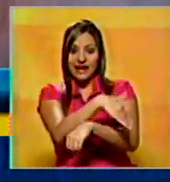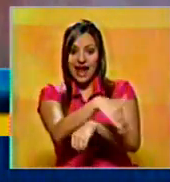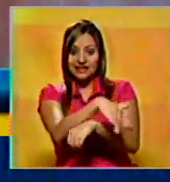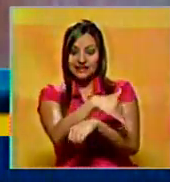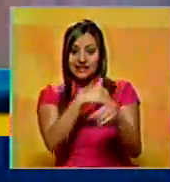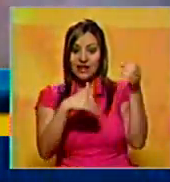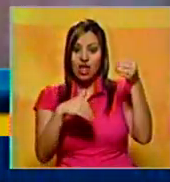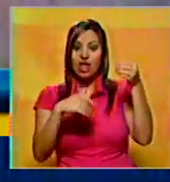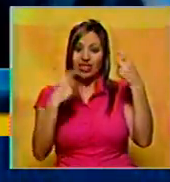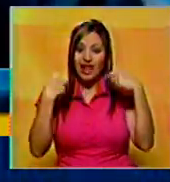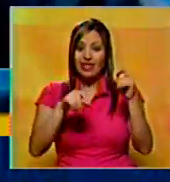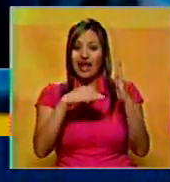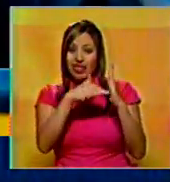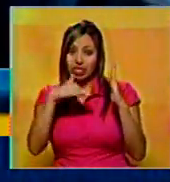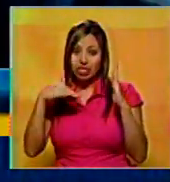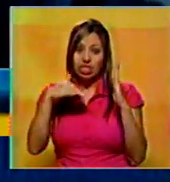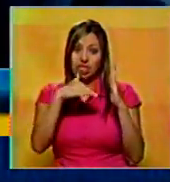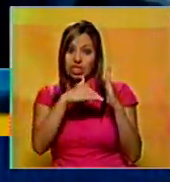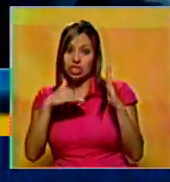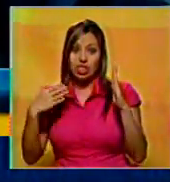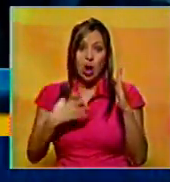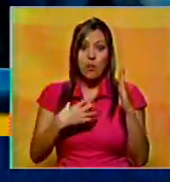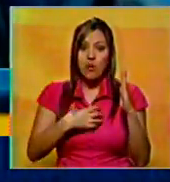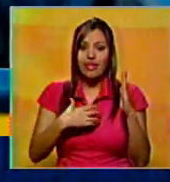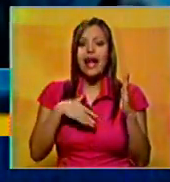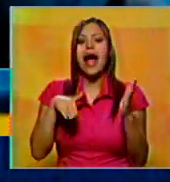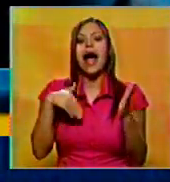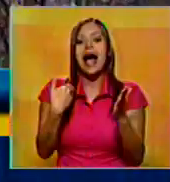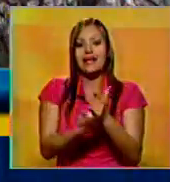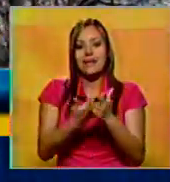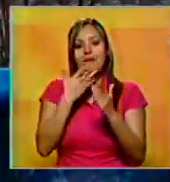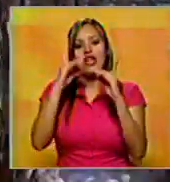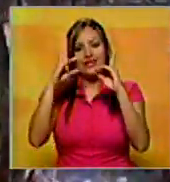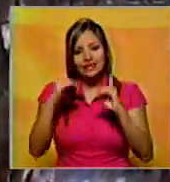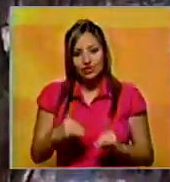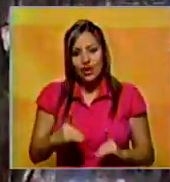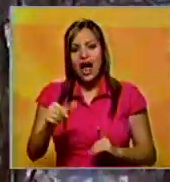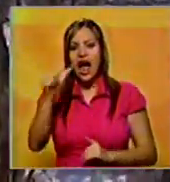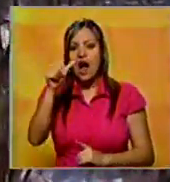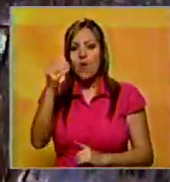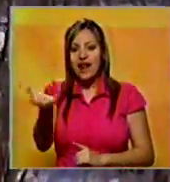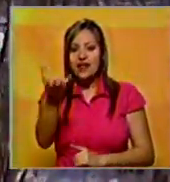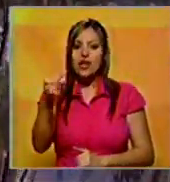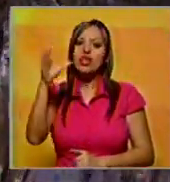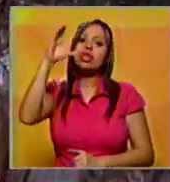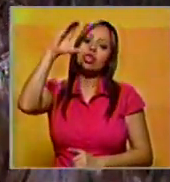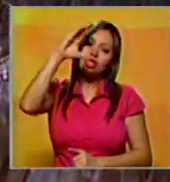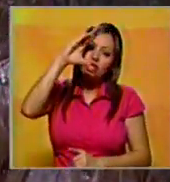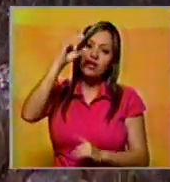El sujeto intentó por varios minutos despegarse hasta que decidió echarse agua caliente en la boca.